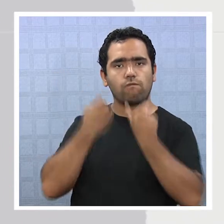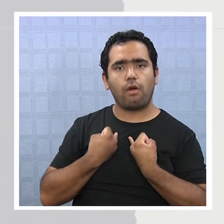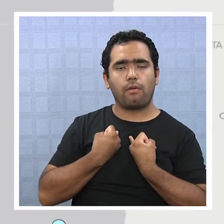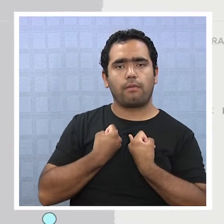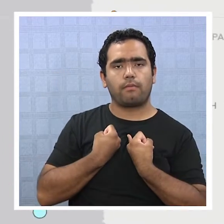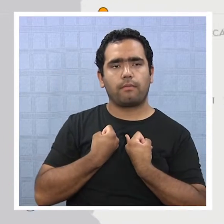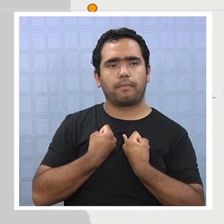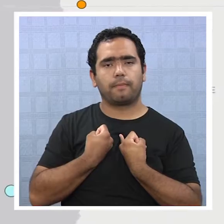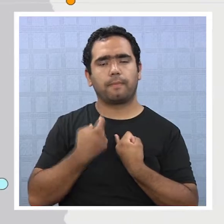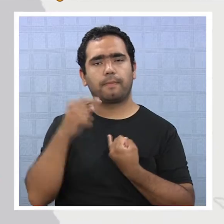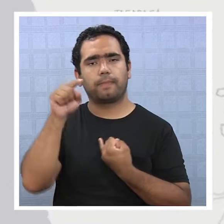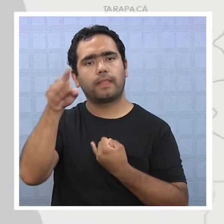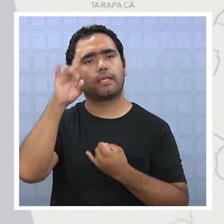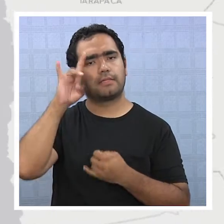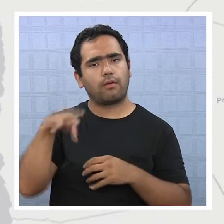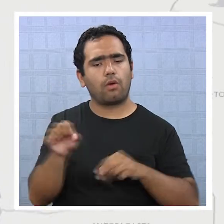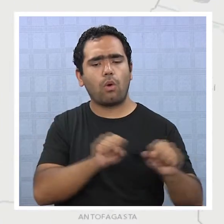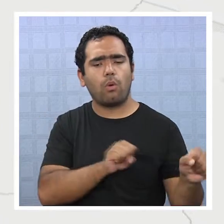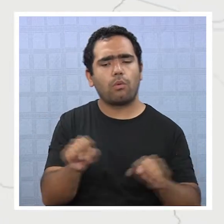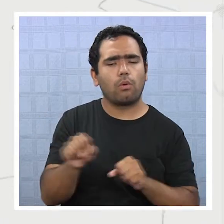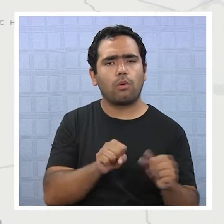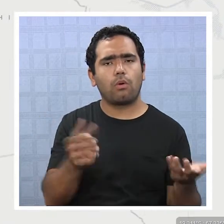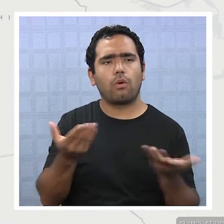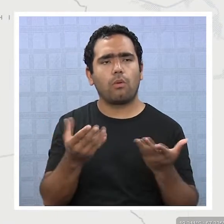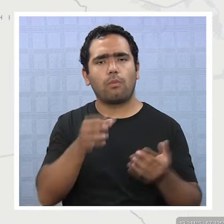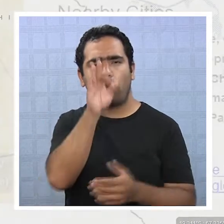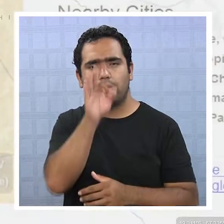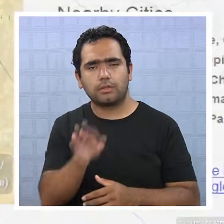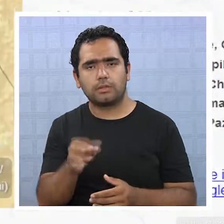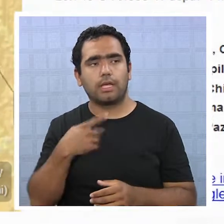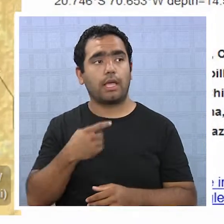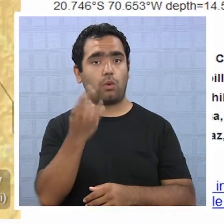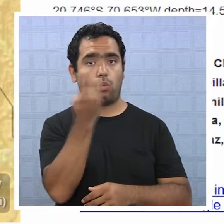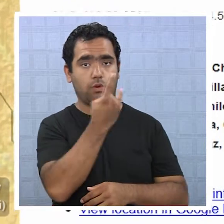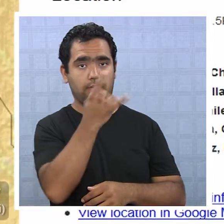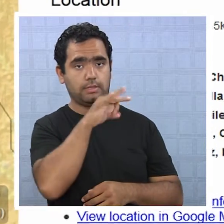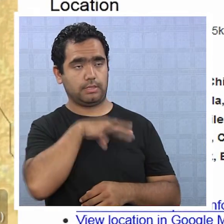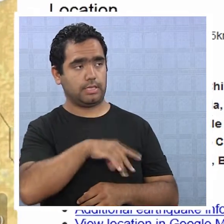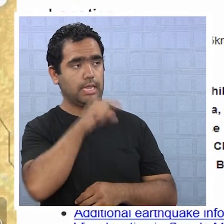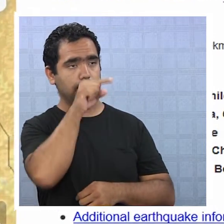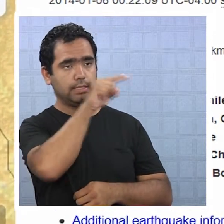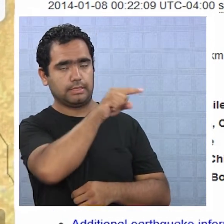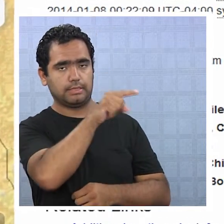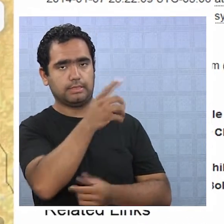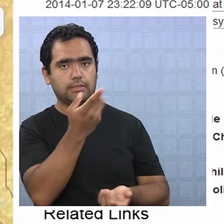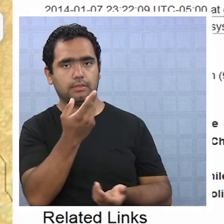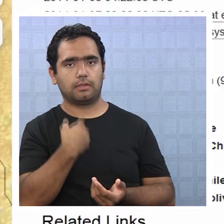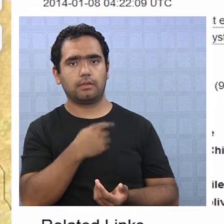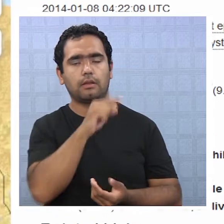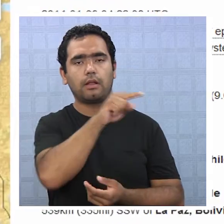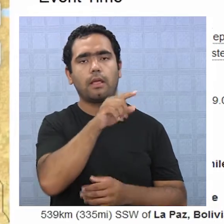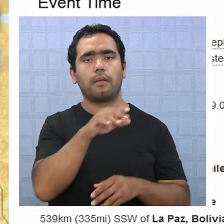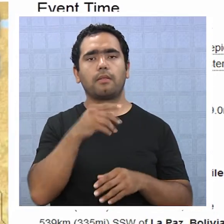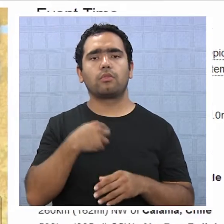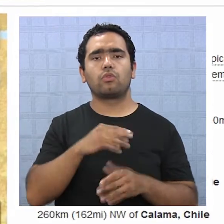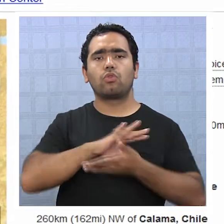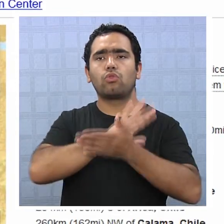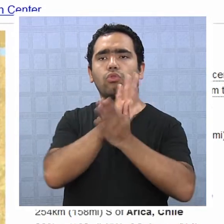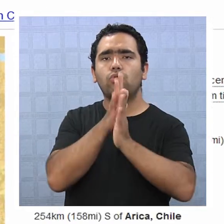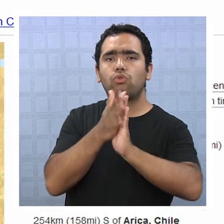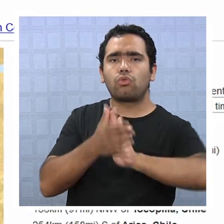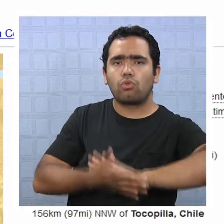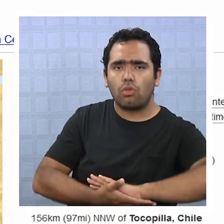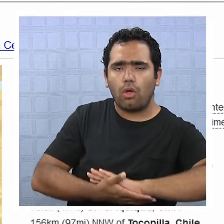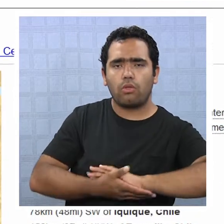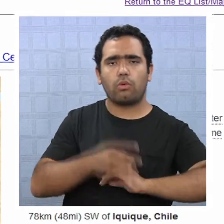información va a hablar respecto al sismo que ocurrió. Lo que hace la Universidad de Chile, digamos, a través del Centro Sismológico Nacional, en definitiva,